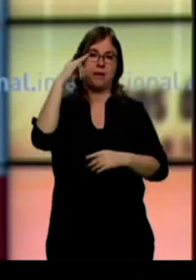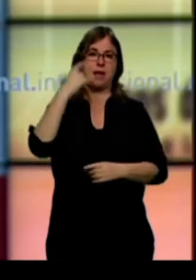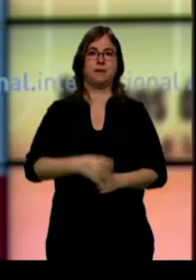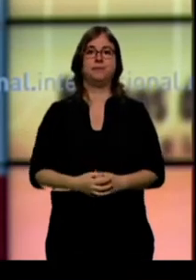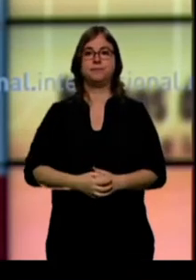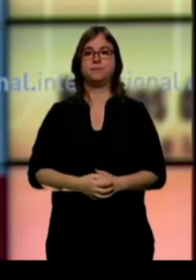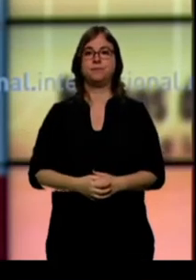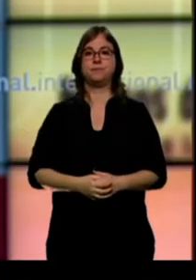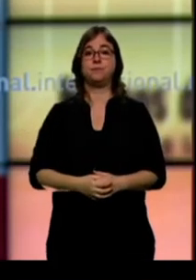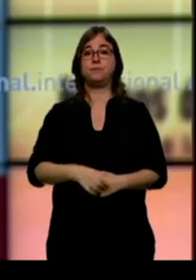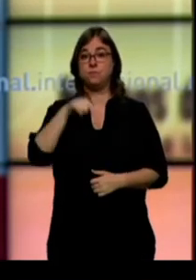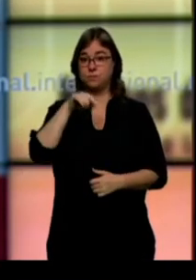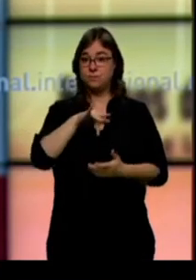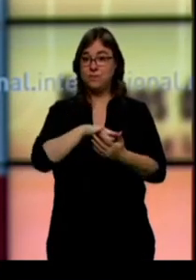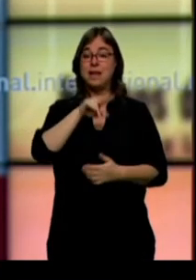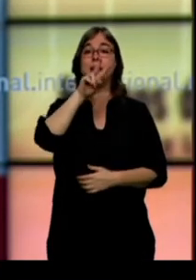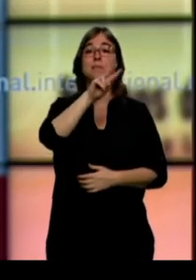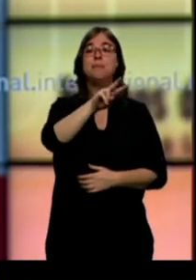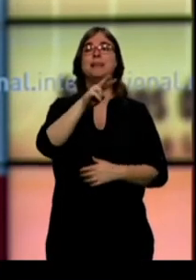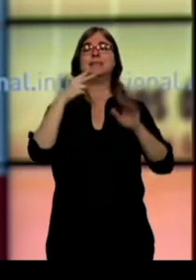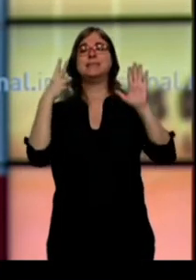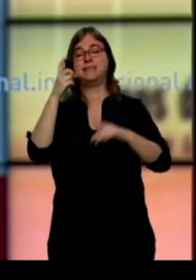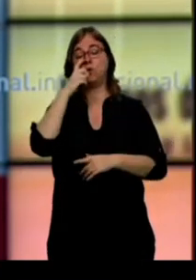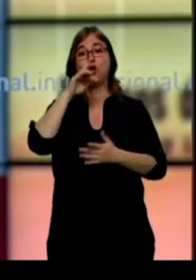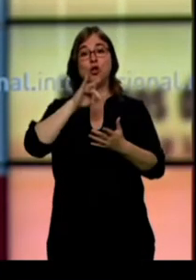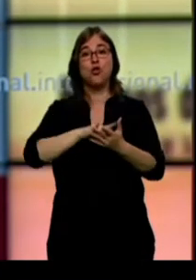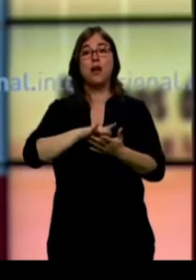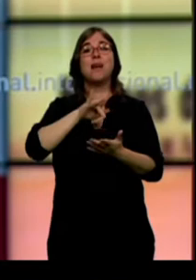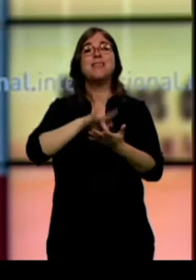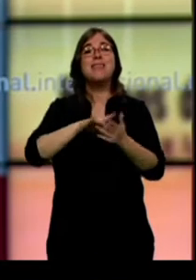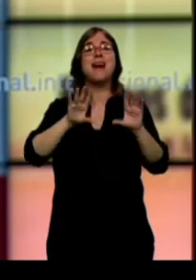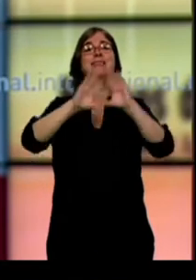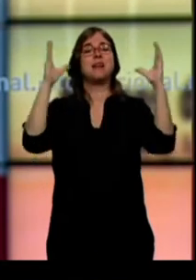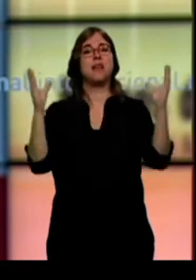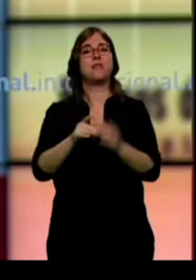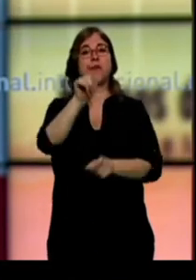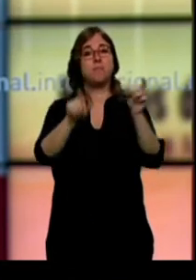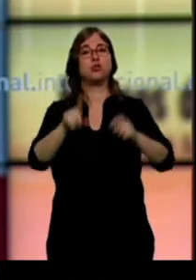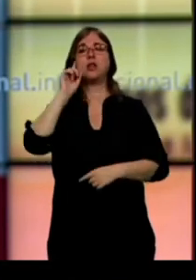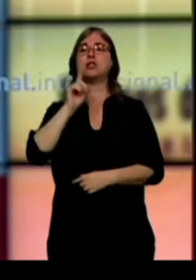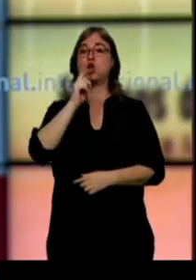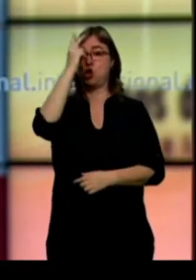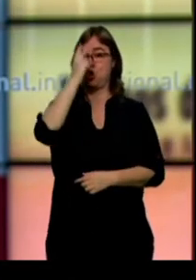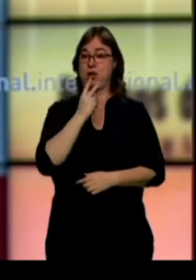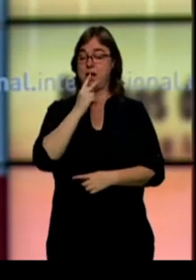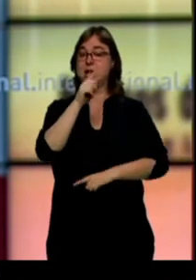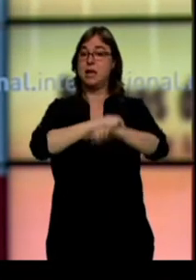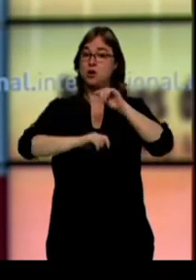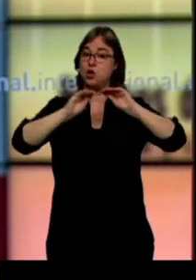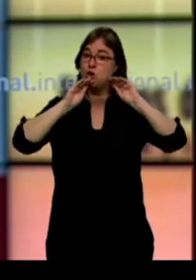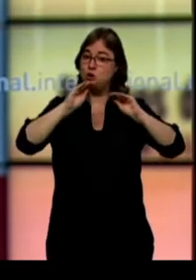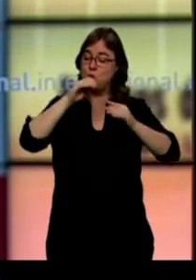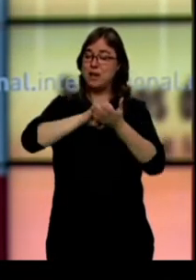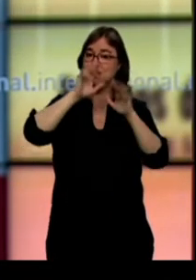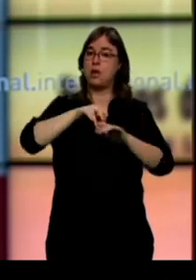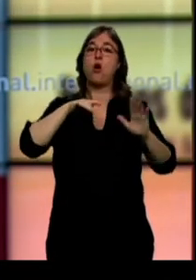Hoy, 27 de junio, se celebra el Día Internacional de las Personas Sordociegas. La asociación que las representa en Castilla y León, Asocide, leerá esta